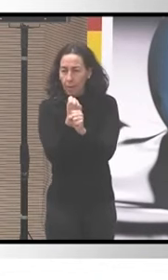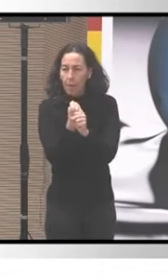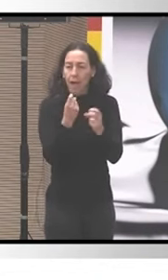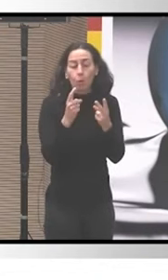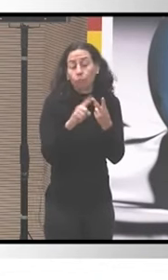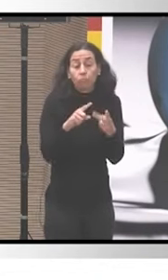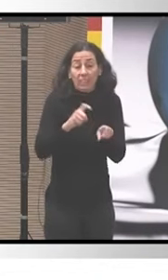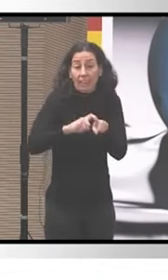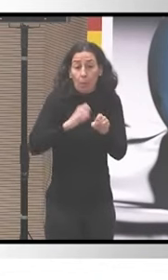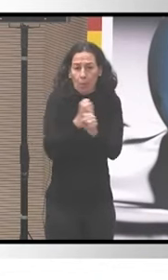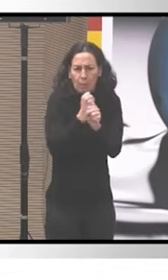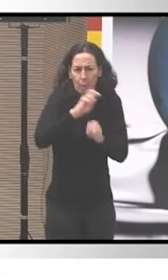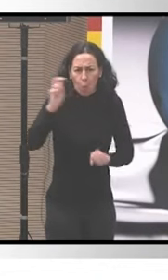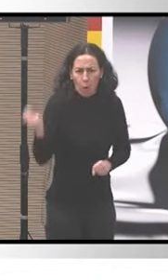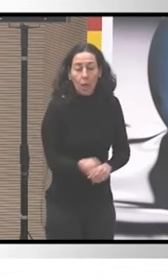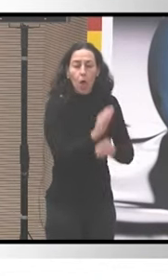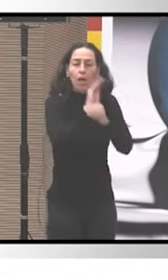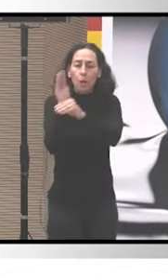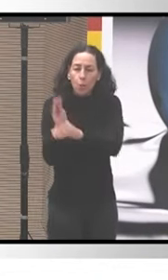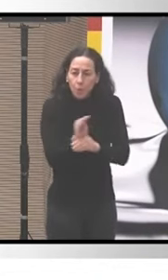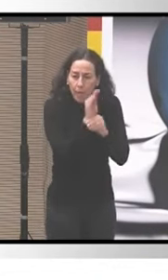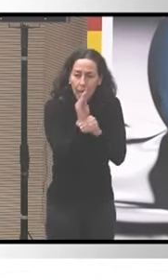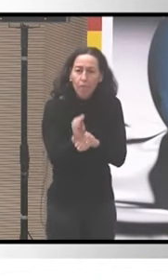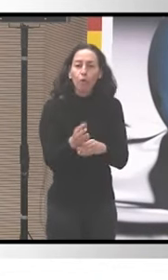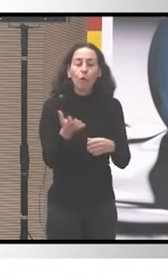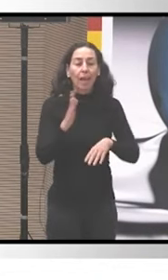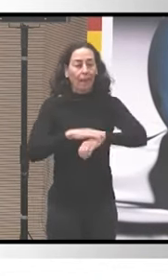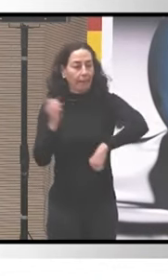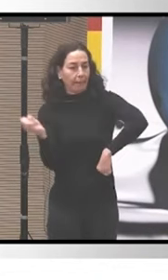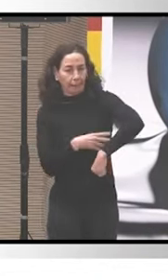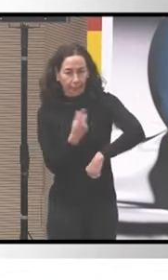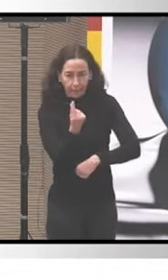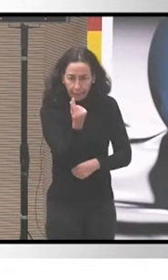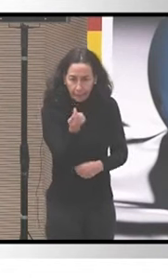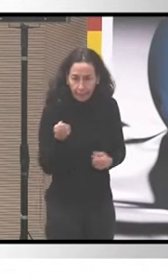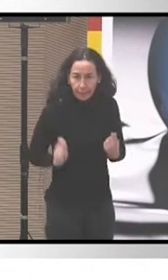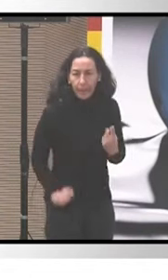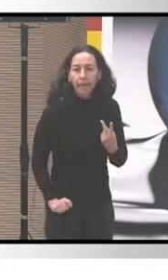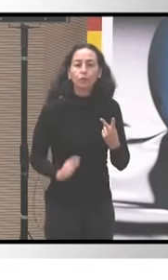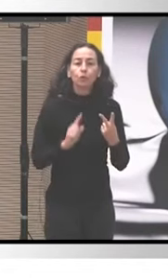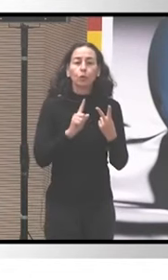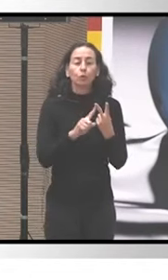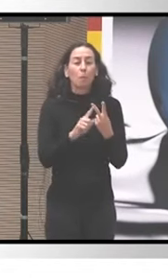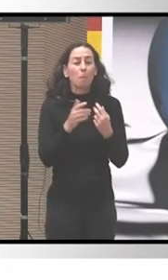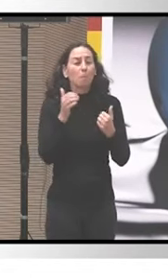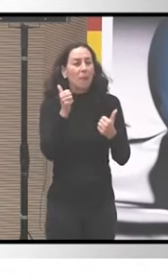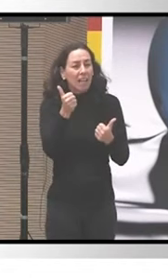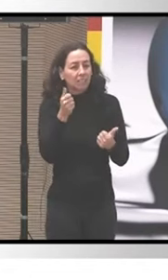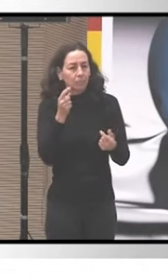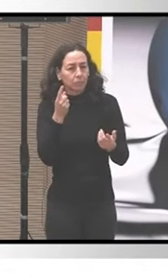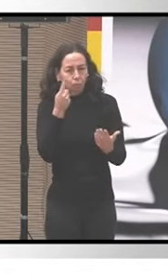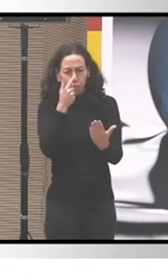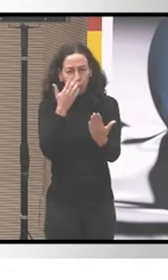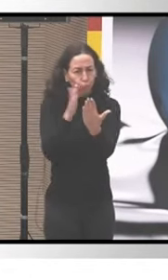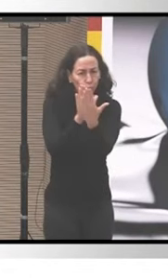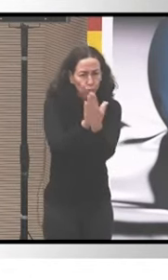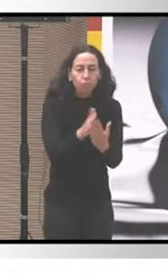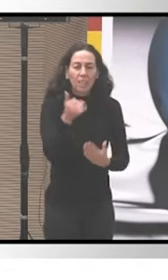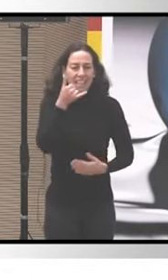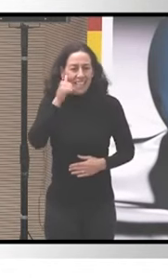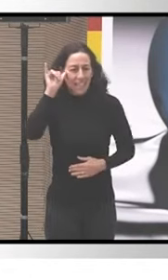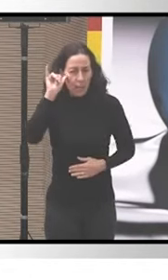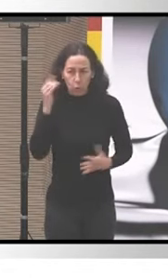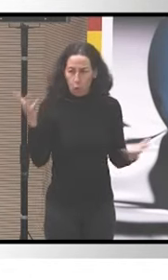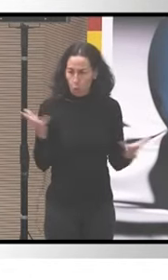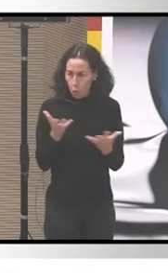tipo de trabajo en el cuidado en la generación del ingreso estando atentos a enfrentar los riesgos más acuciantes incluidos el